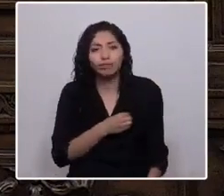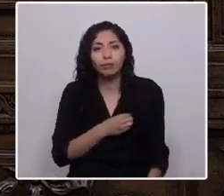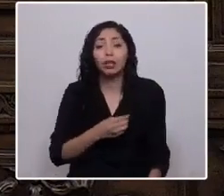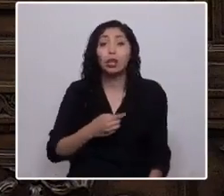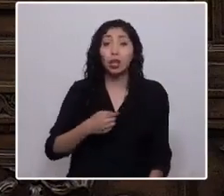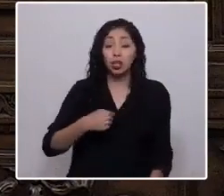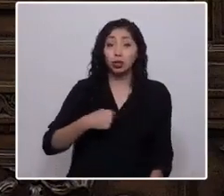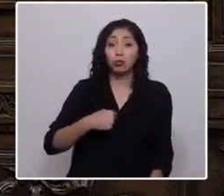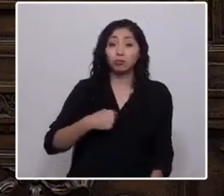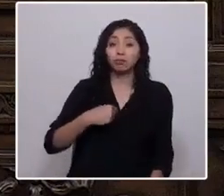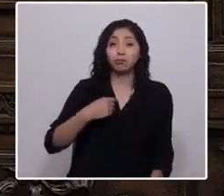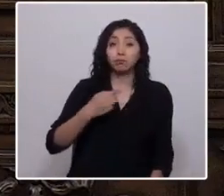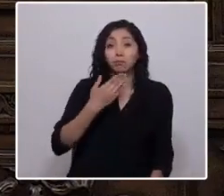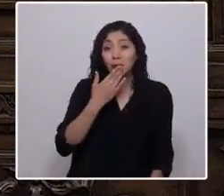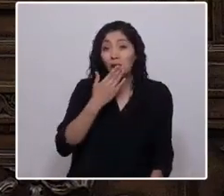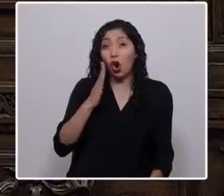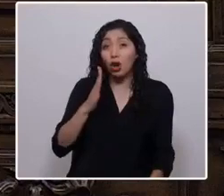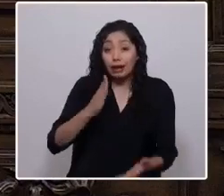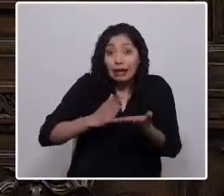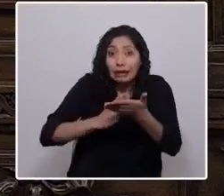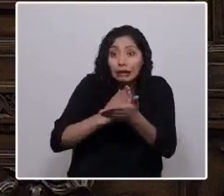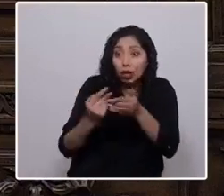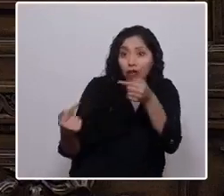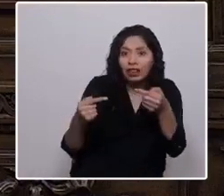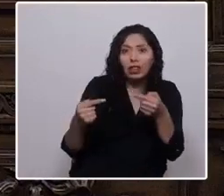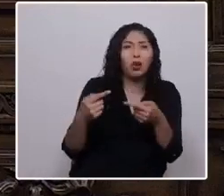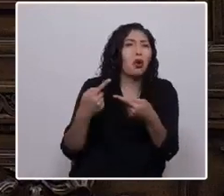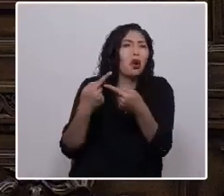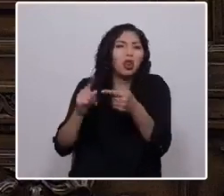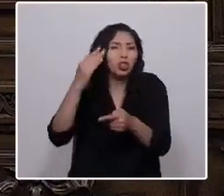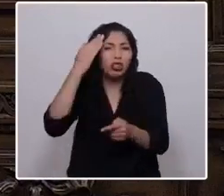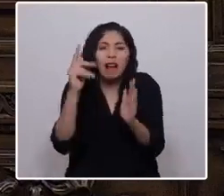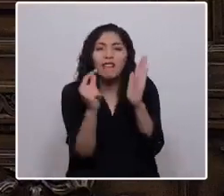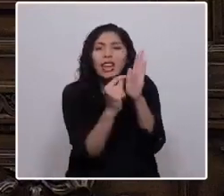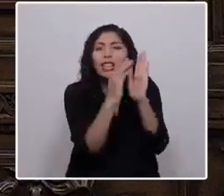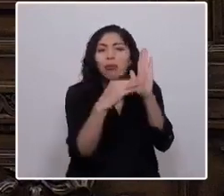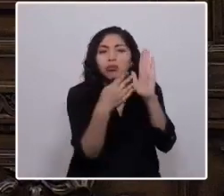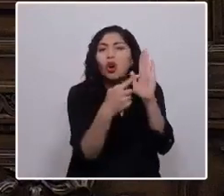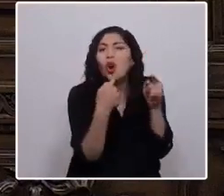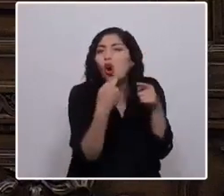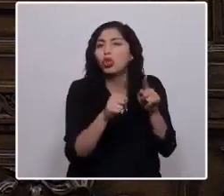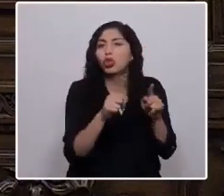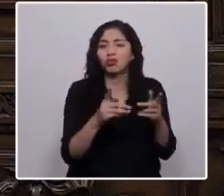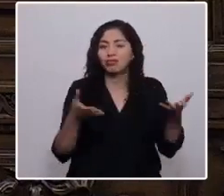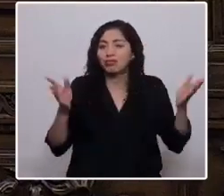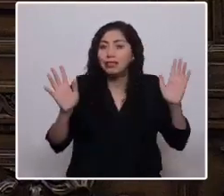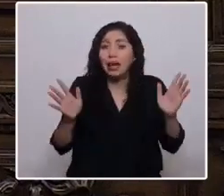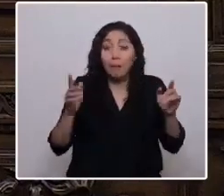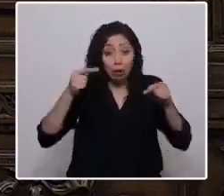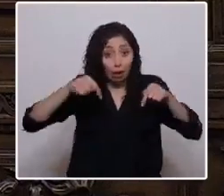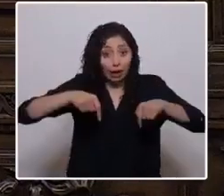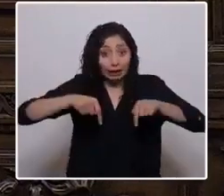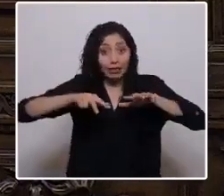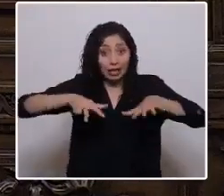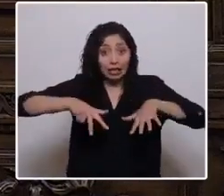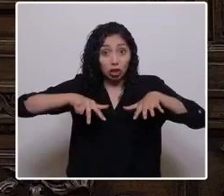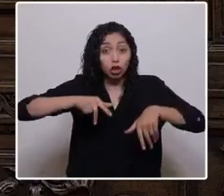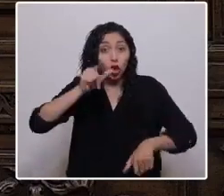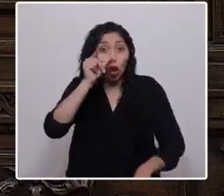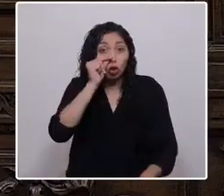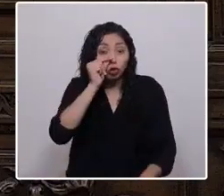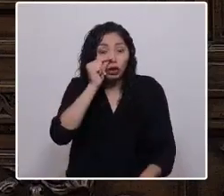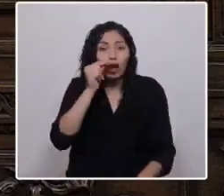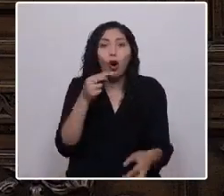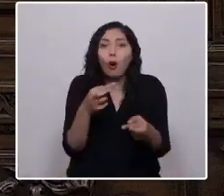el inicio de este debate constituyente fuera en cualquier otro día de nuestro calendario. Pero entonces, que este 18 de octubre sea una oportunidad